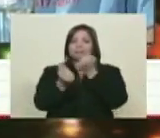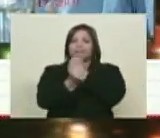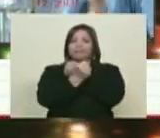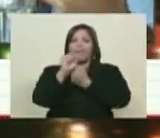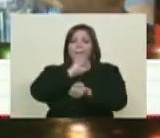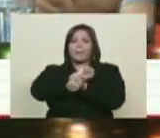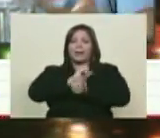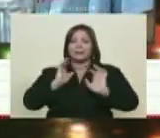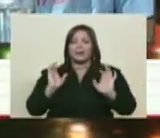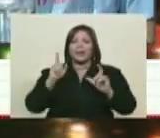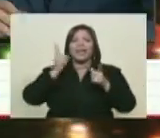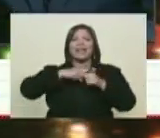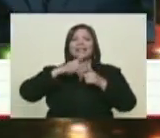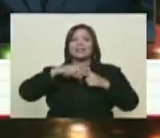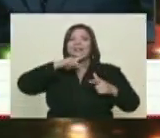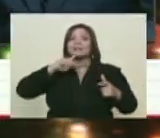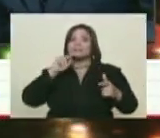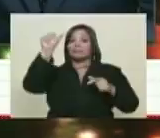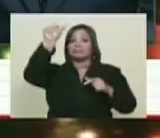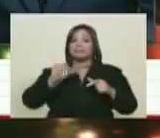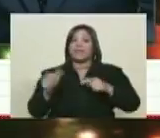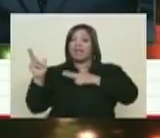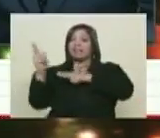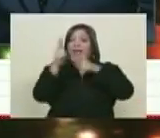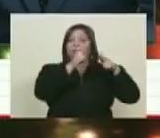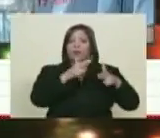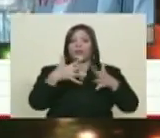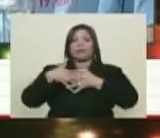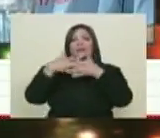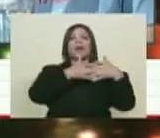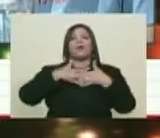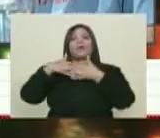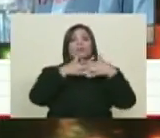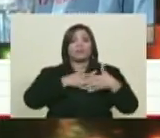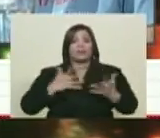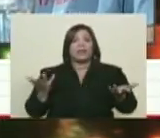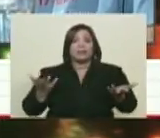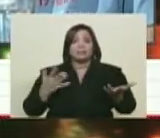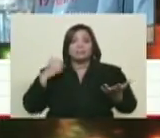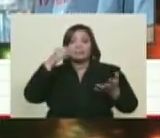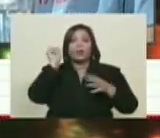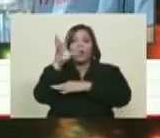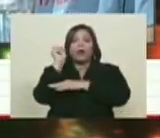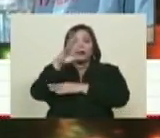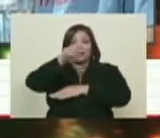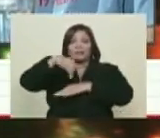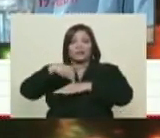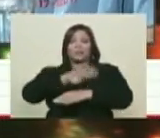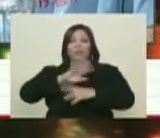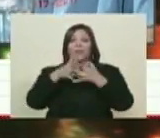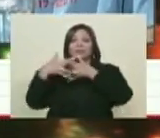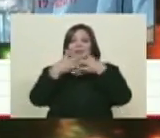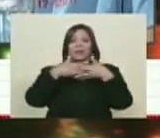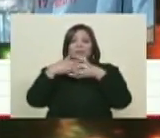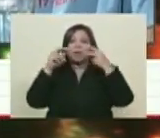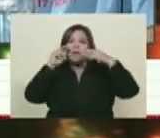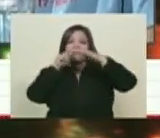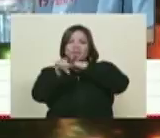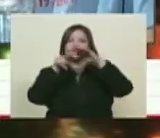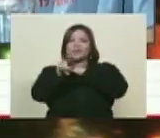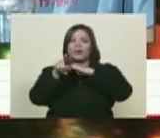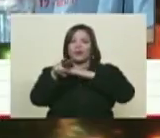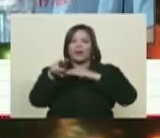Entonces es parte también de... estaba en la lista de terroristas de los Estados Unidos, Congreso Nacional Africano. Así mismo. También es ver visiones al pueblo